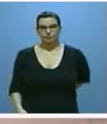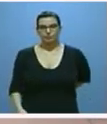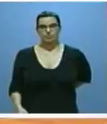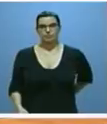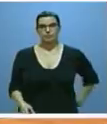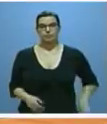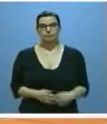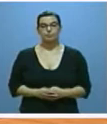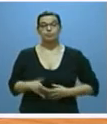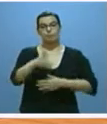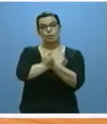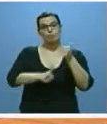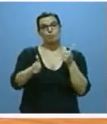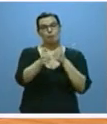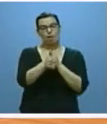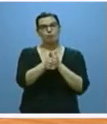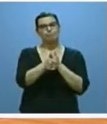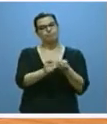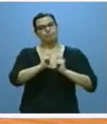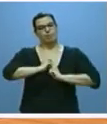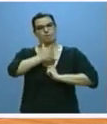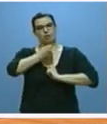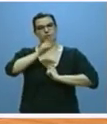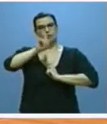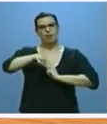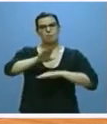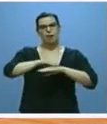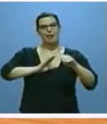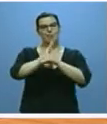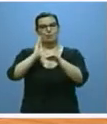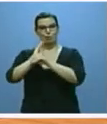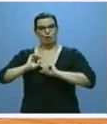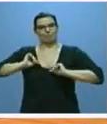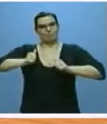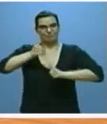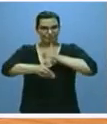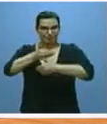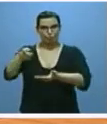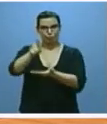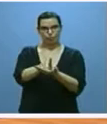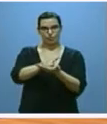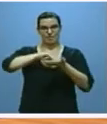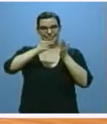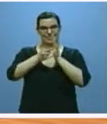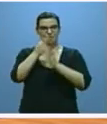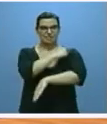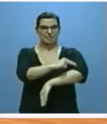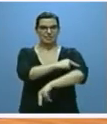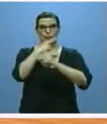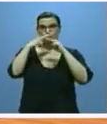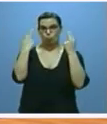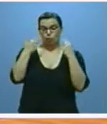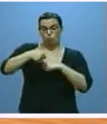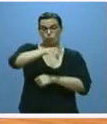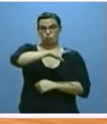Esta prioridad nos está llevando a retomar también importantes inversiones en nuestro sistema sanitario público con actuaciones en los